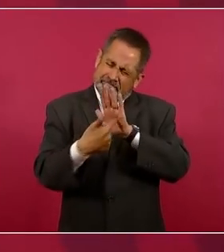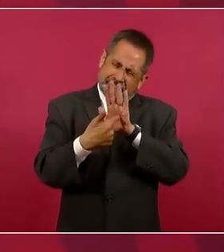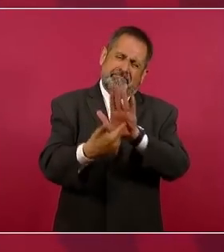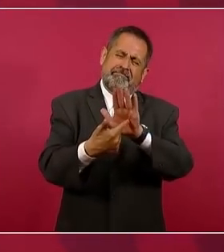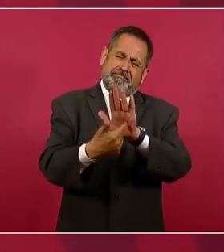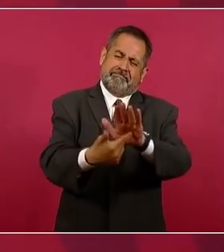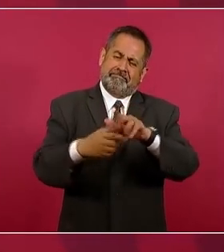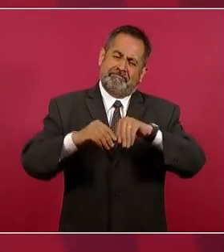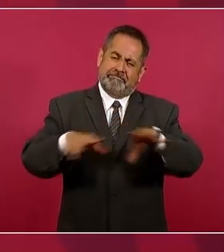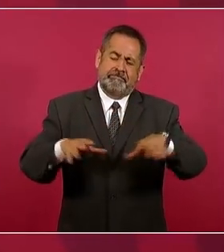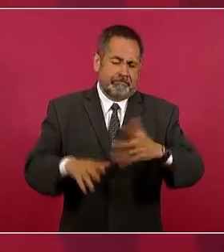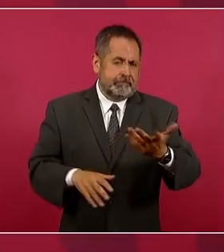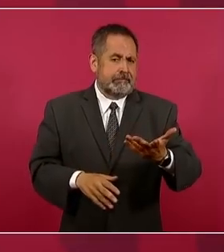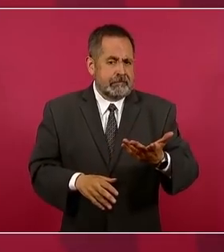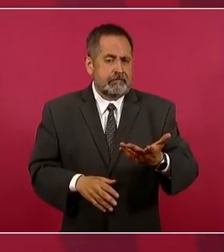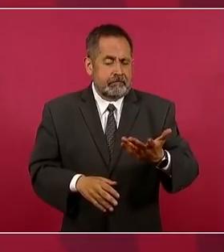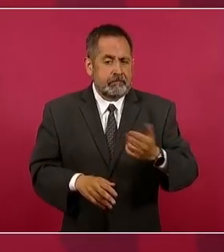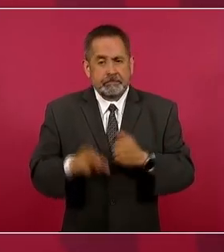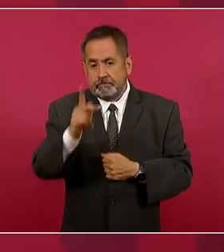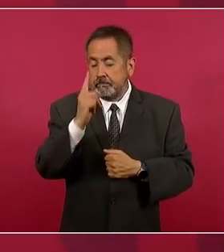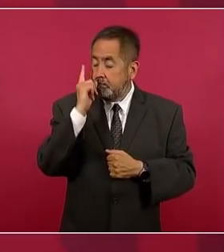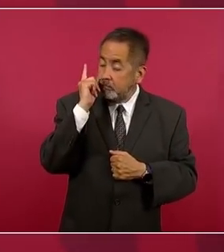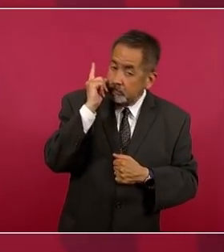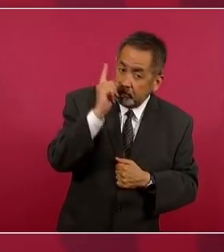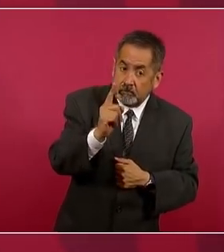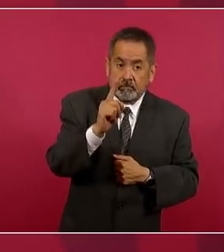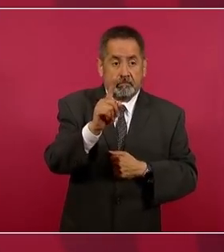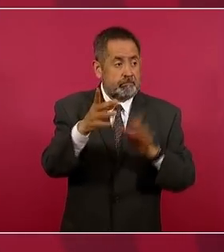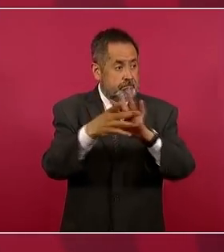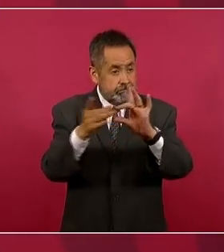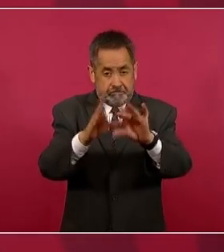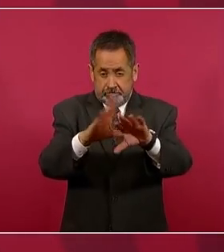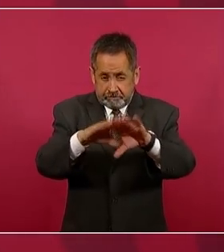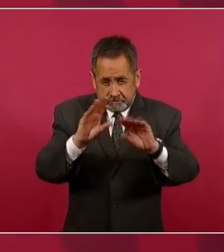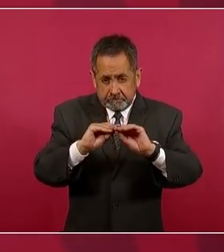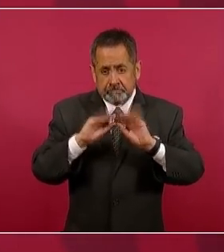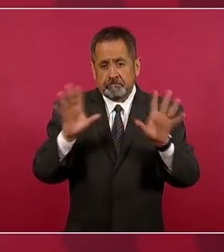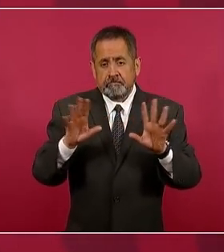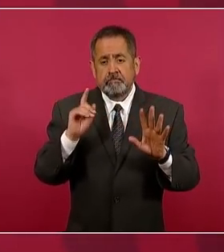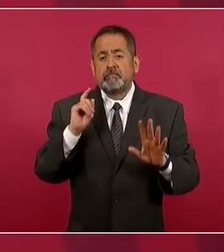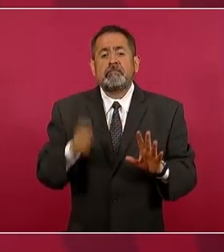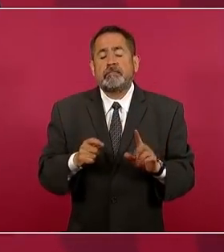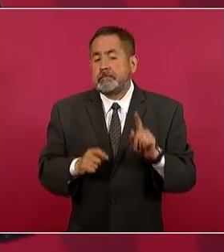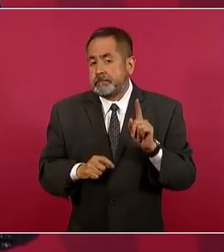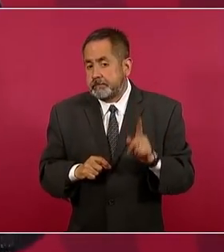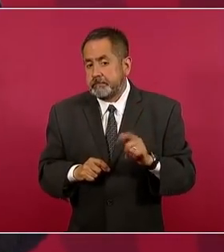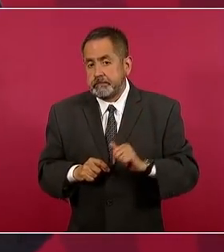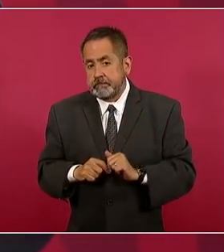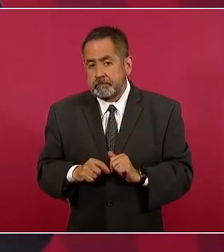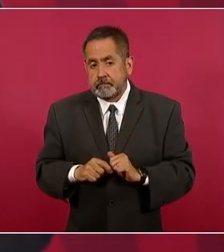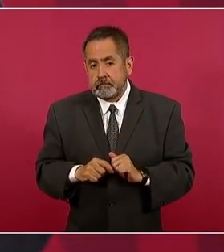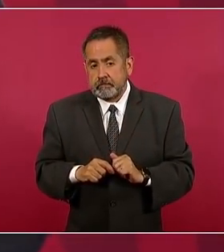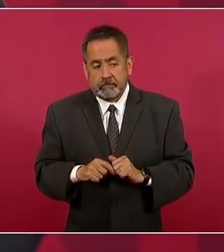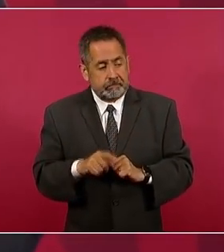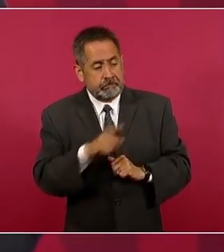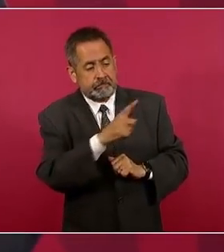pero debe quedar claro que ellos